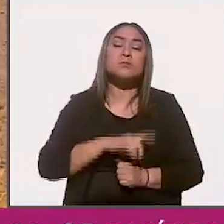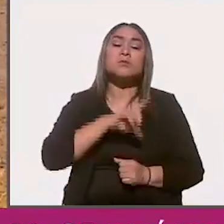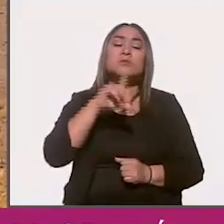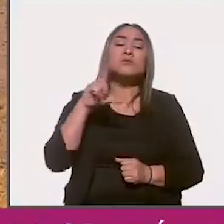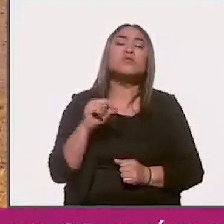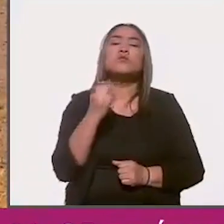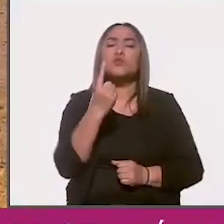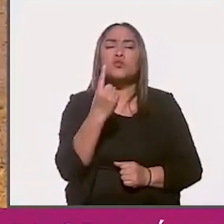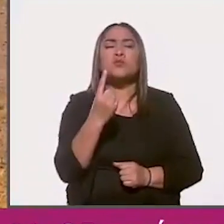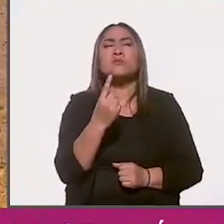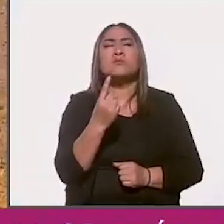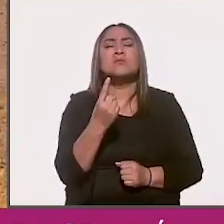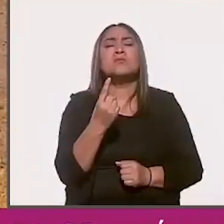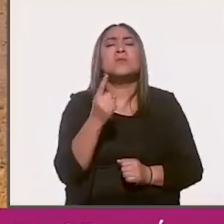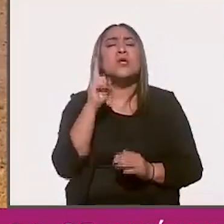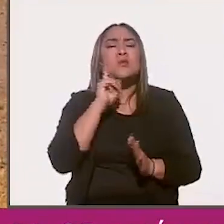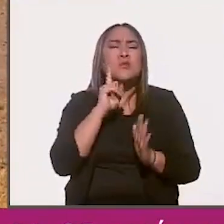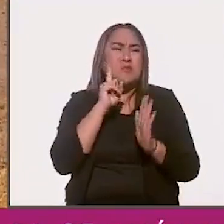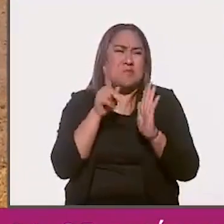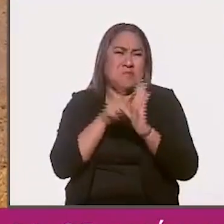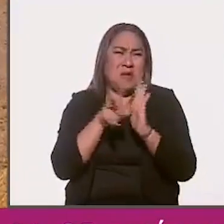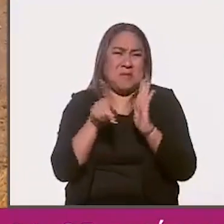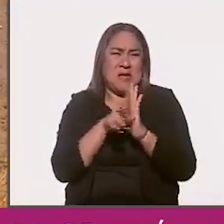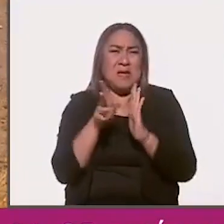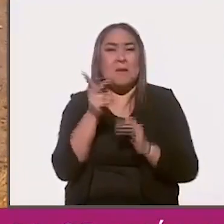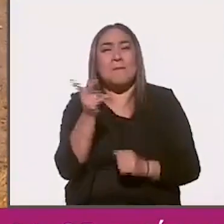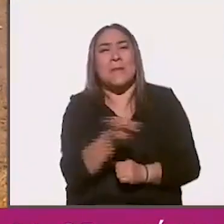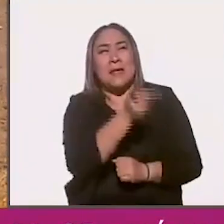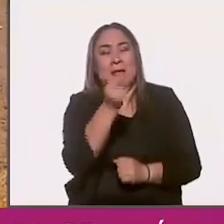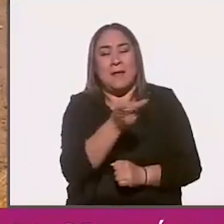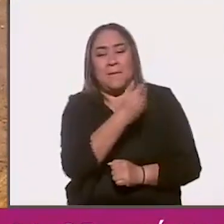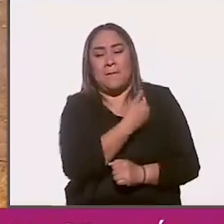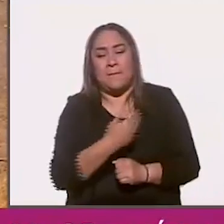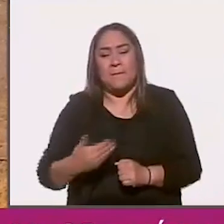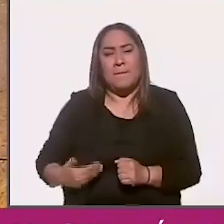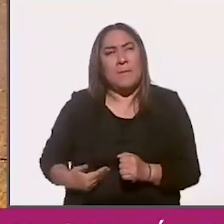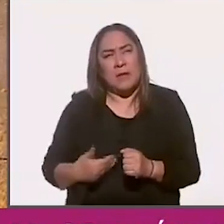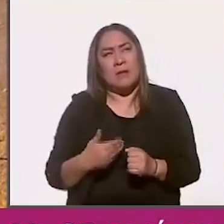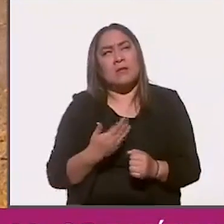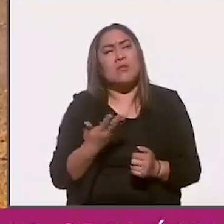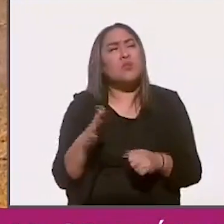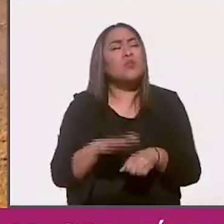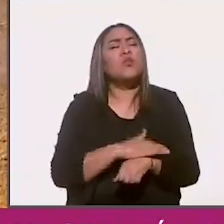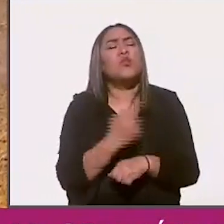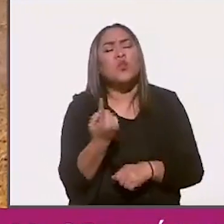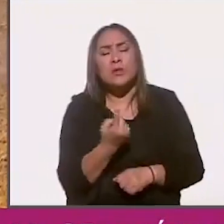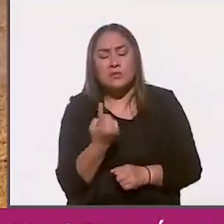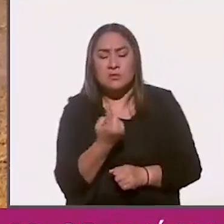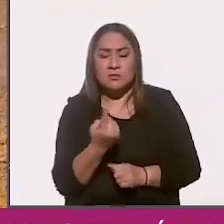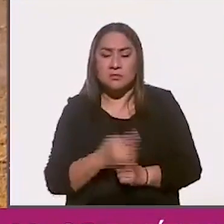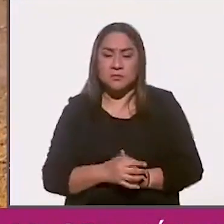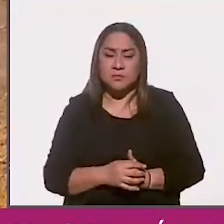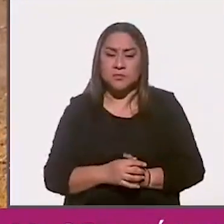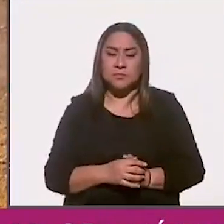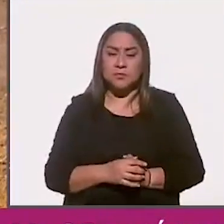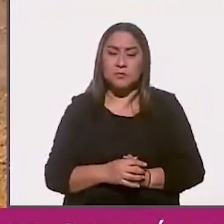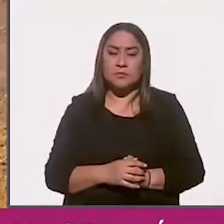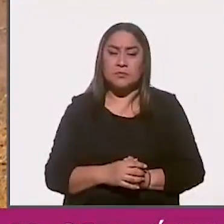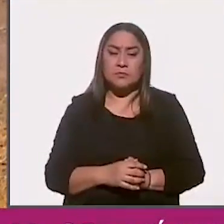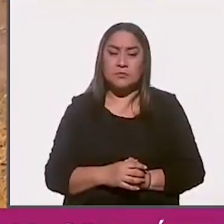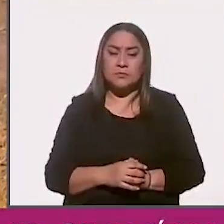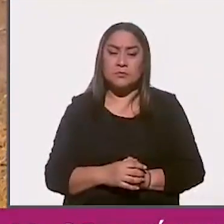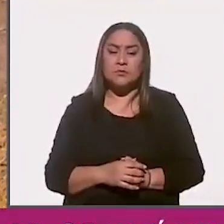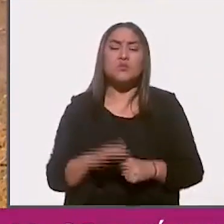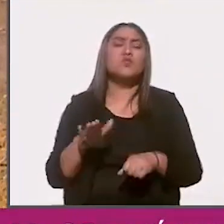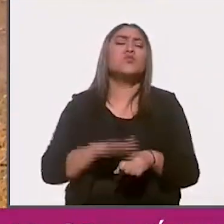periodista hizo una pregunta a las presidentes, ¿por qué nosotros, por